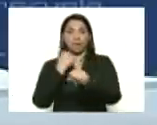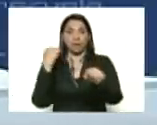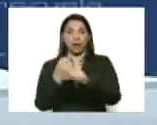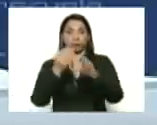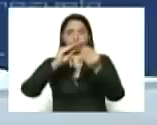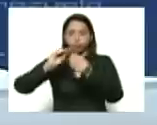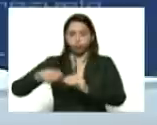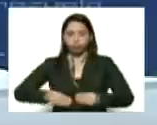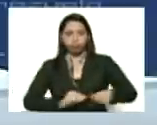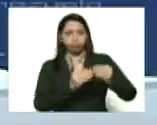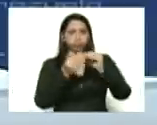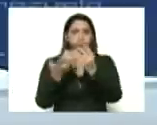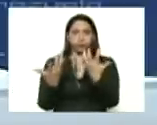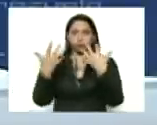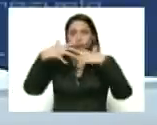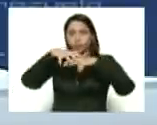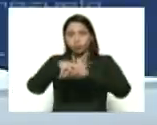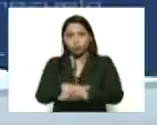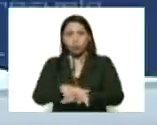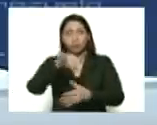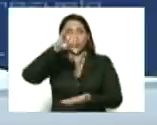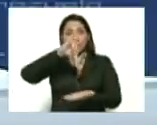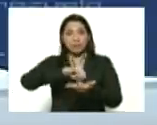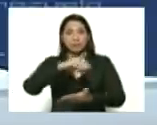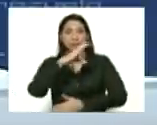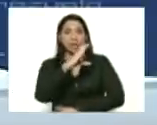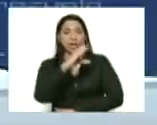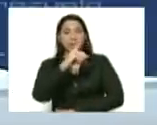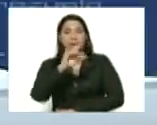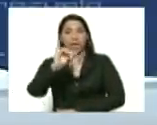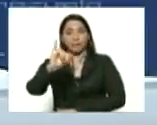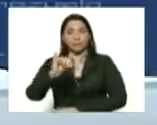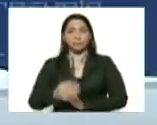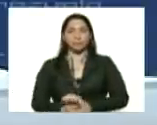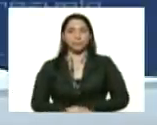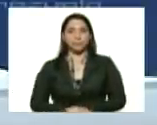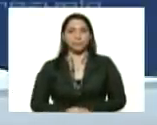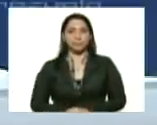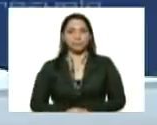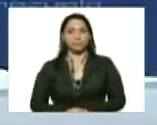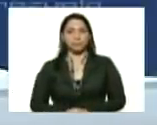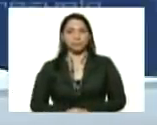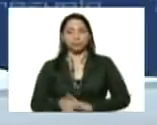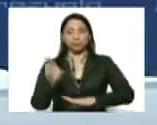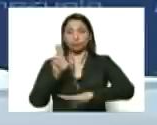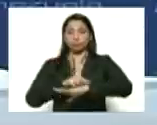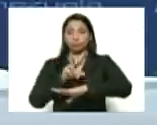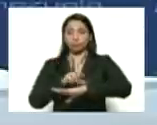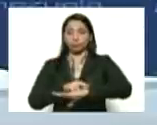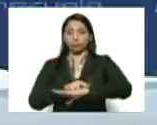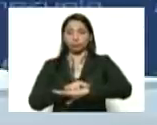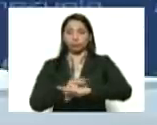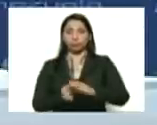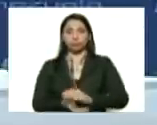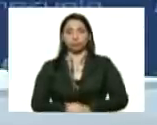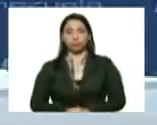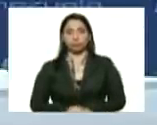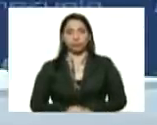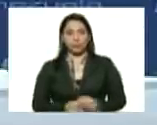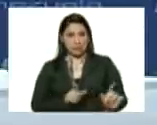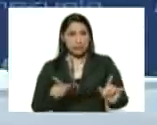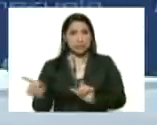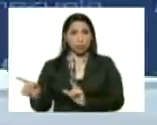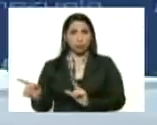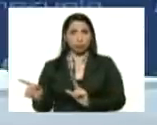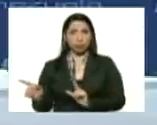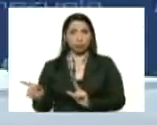rehabilitación integral de un centro de diagnóstico integral el CDI doctor Orlando Medina estamos listos